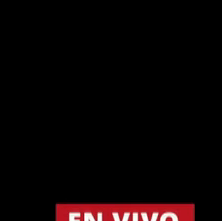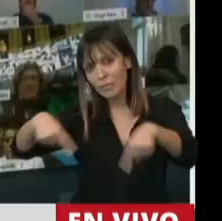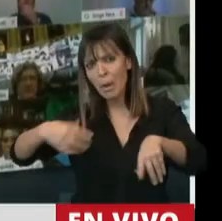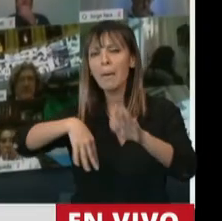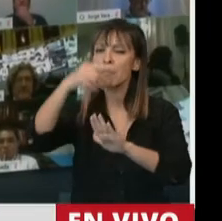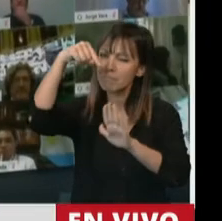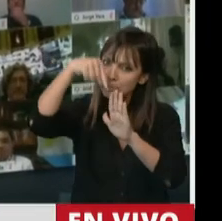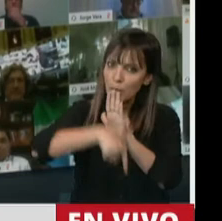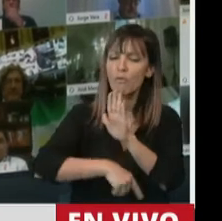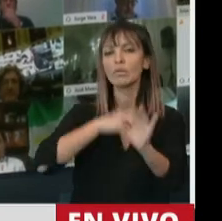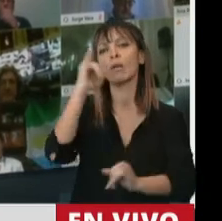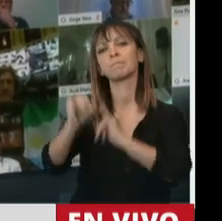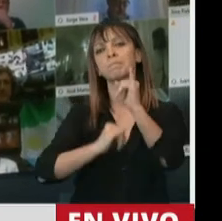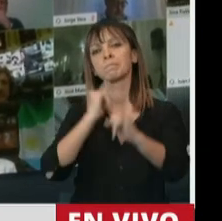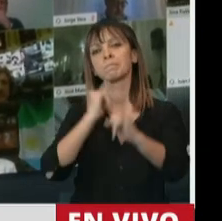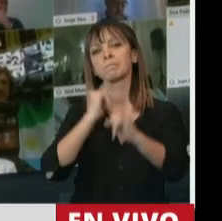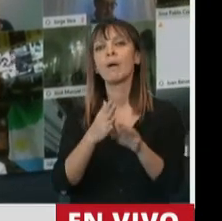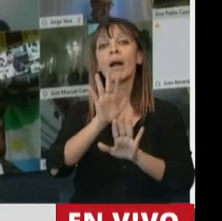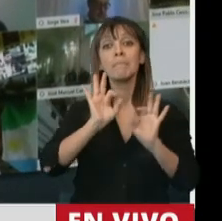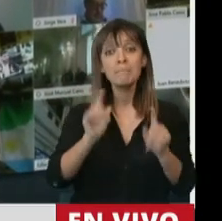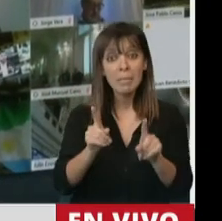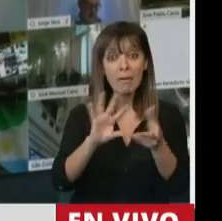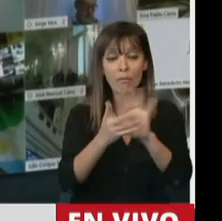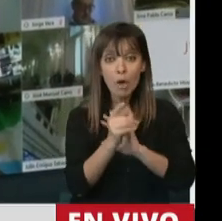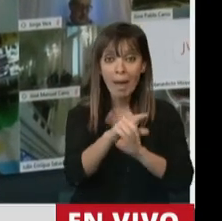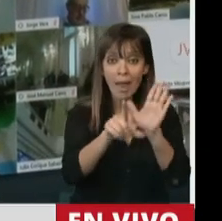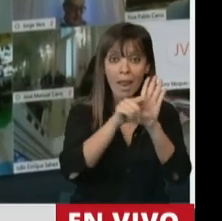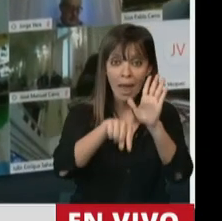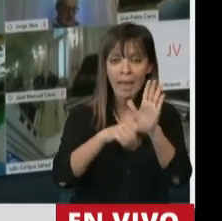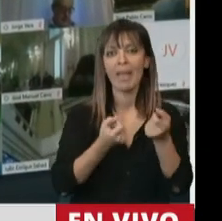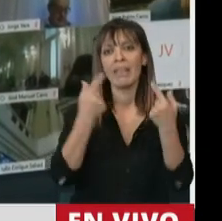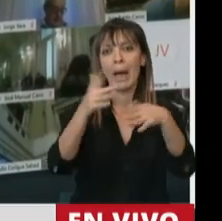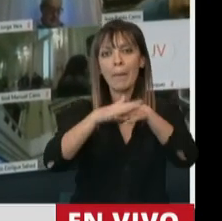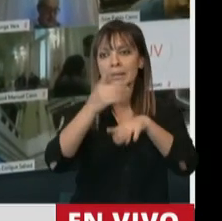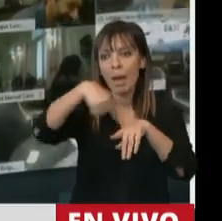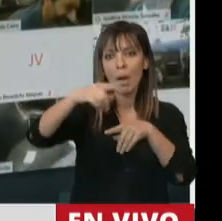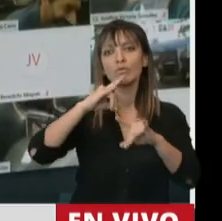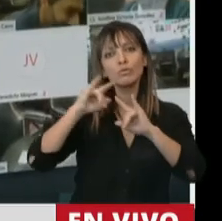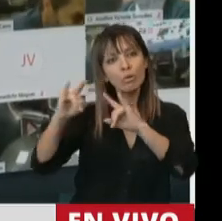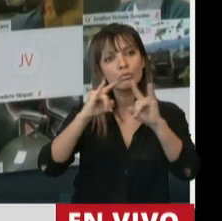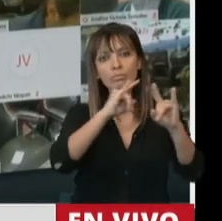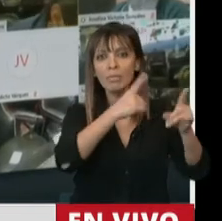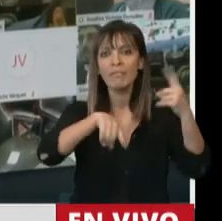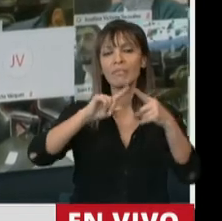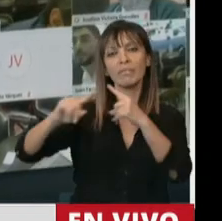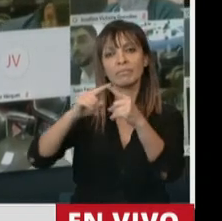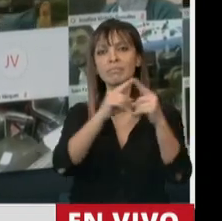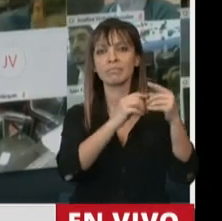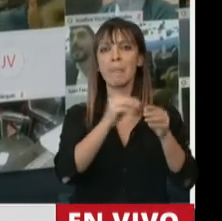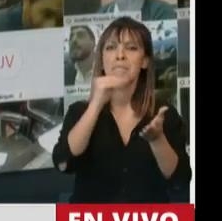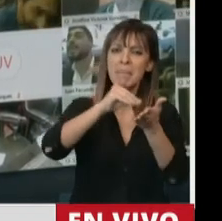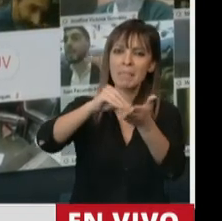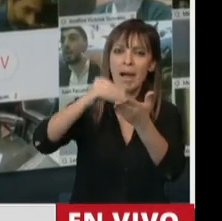...un poco sobre eso y después queda esta base normativa para que las convenciones colectivas se profundicen y se regule más.